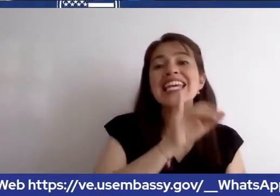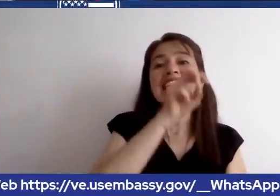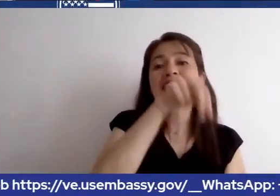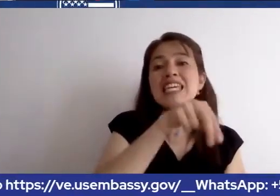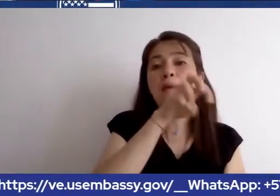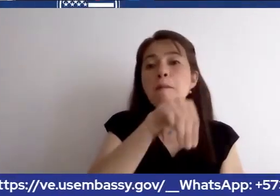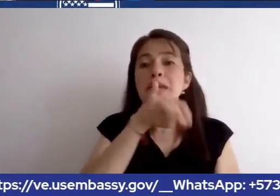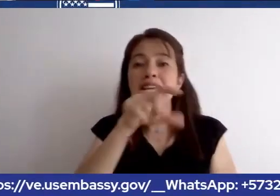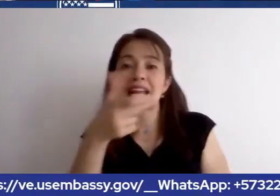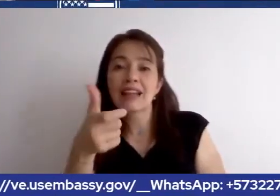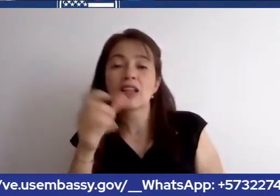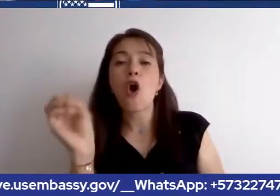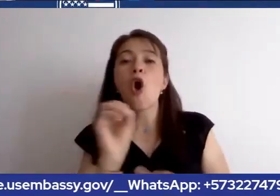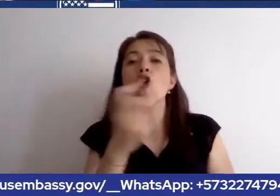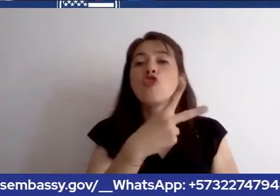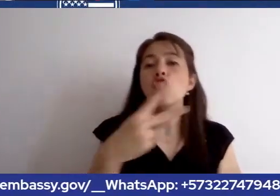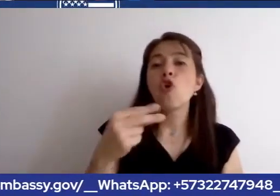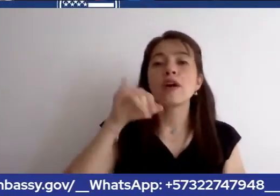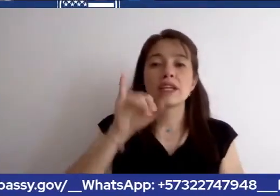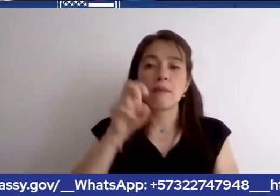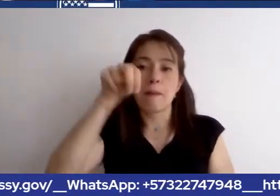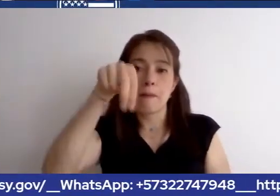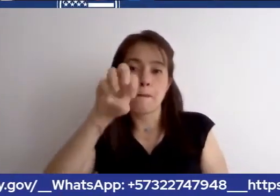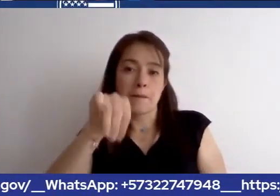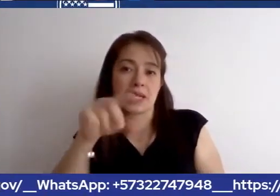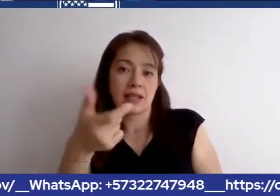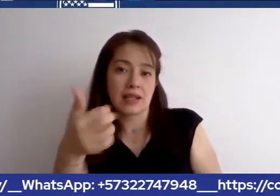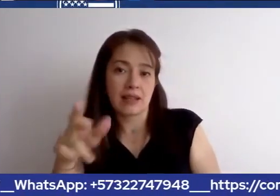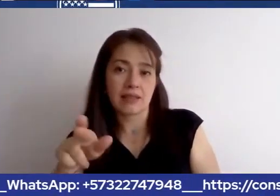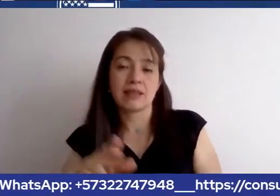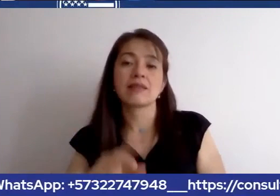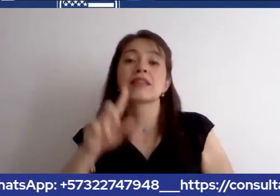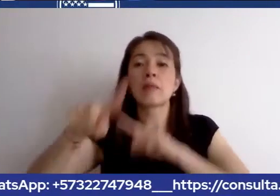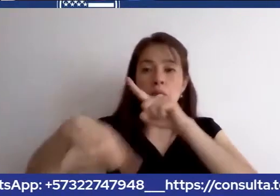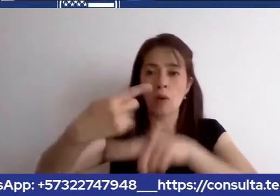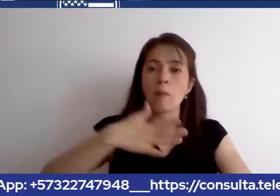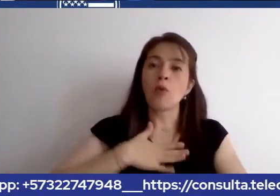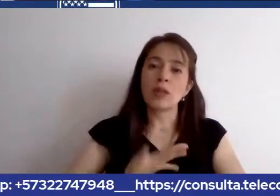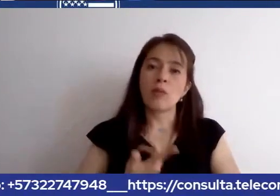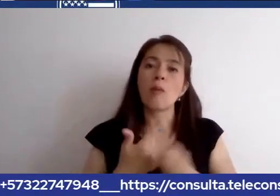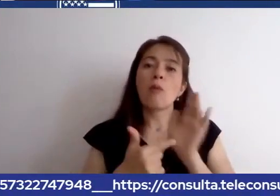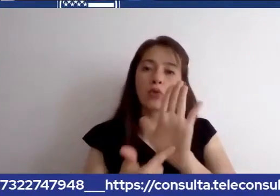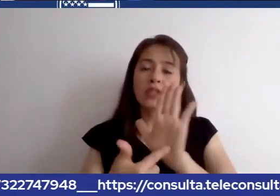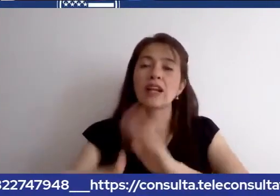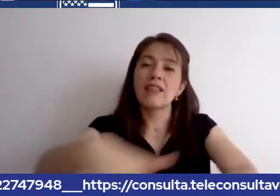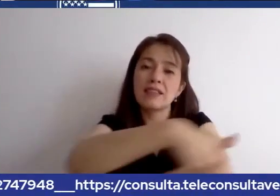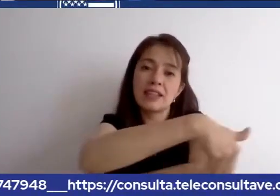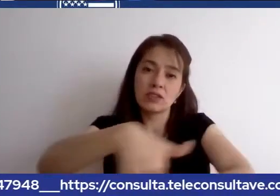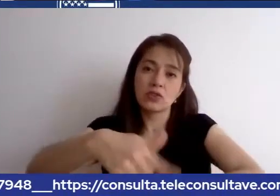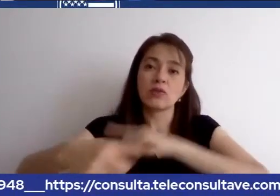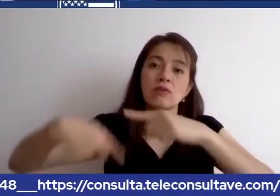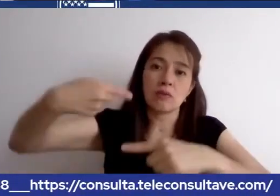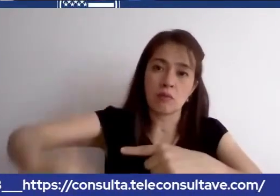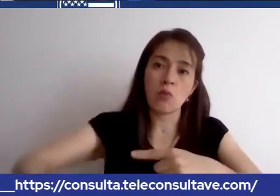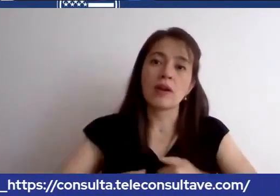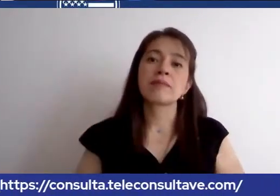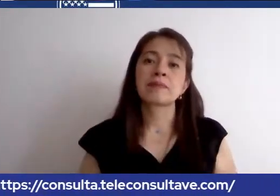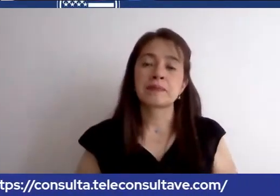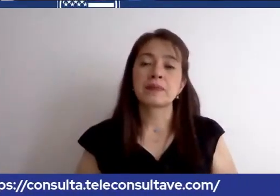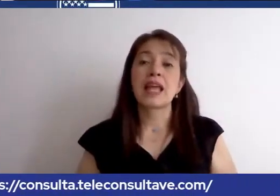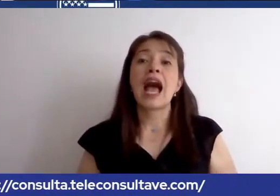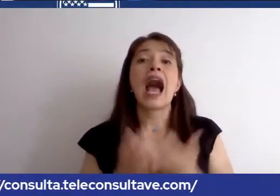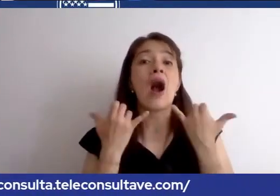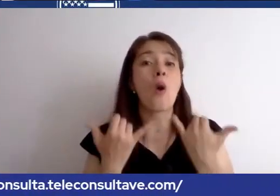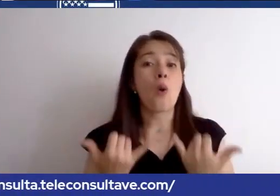más tarde en comentarios si no quieres decirlo ahorita, Juan. Pues, actualmente